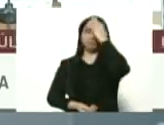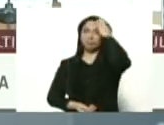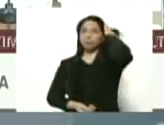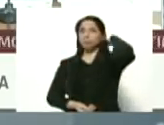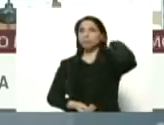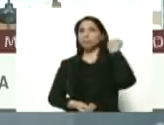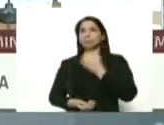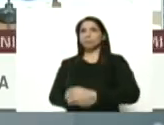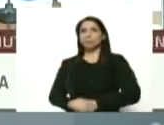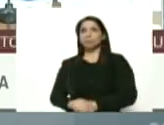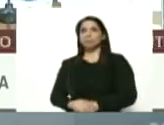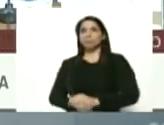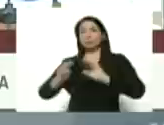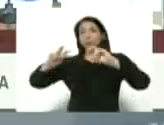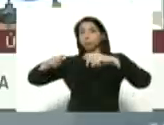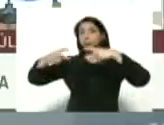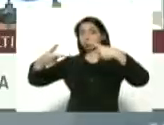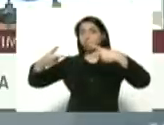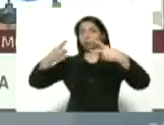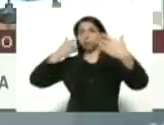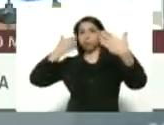estadística actualizada.